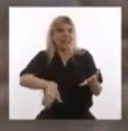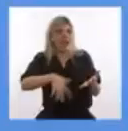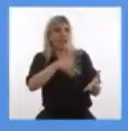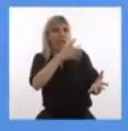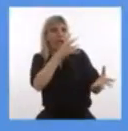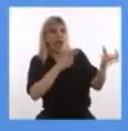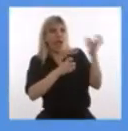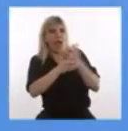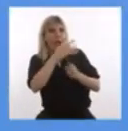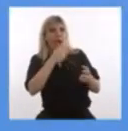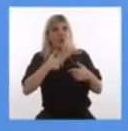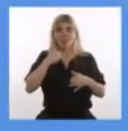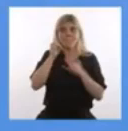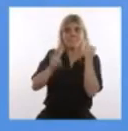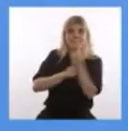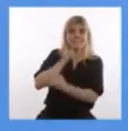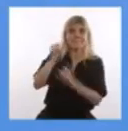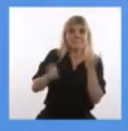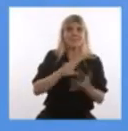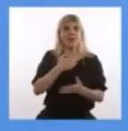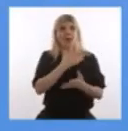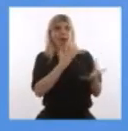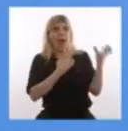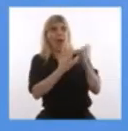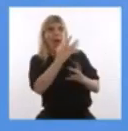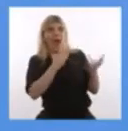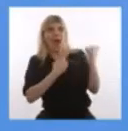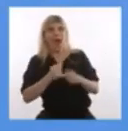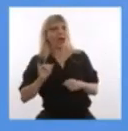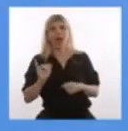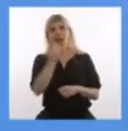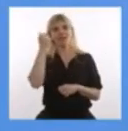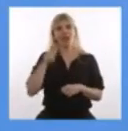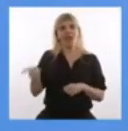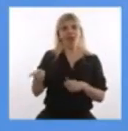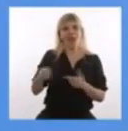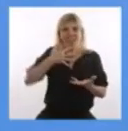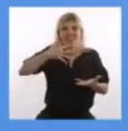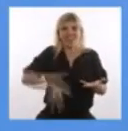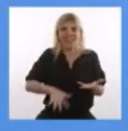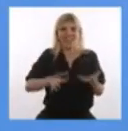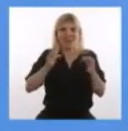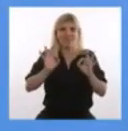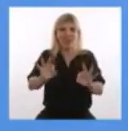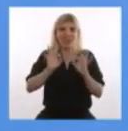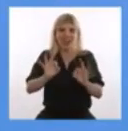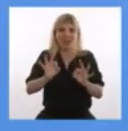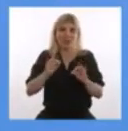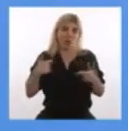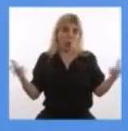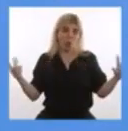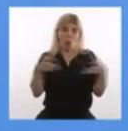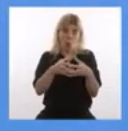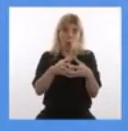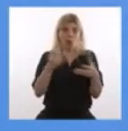como el mejor. Yo tengo un gabinete que lo interpreta generalmente.